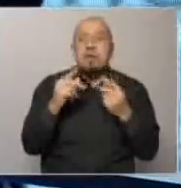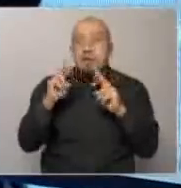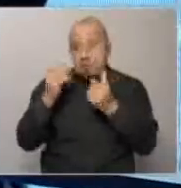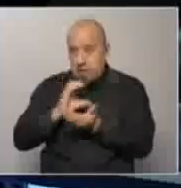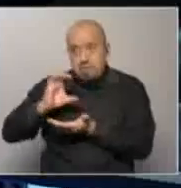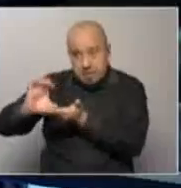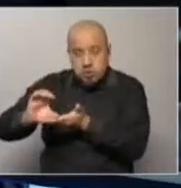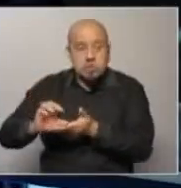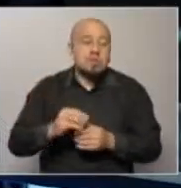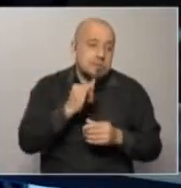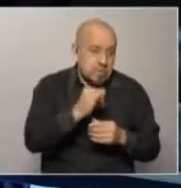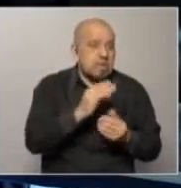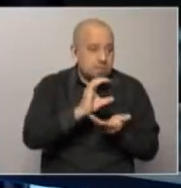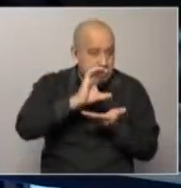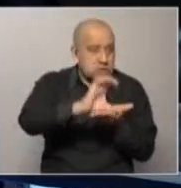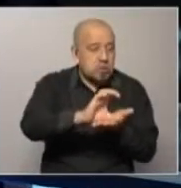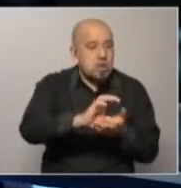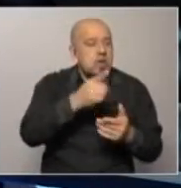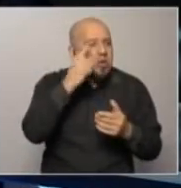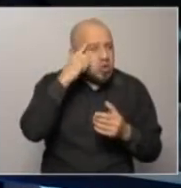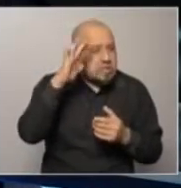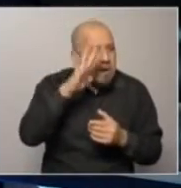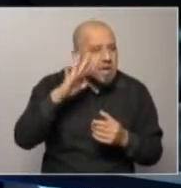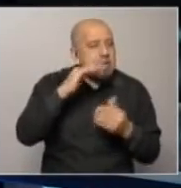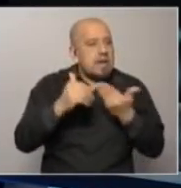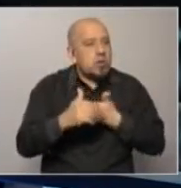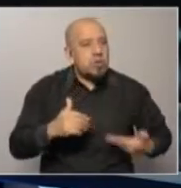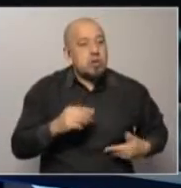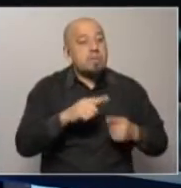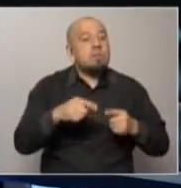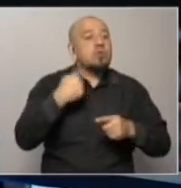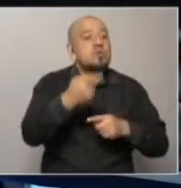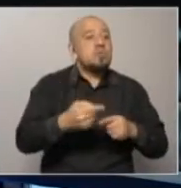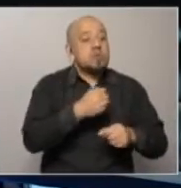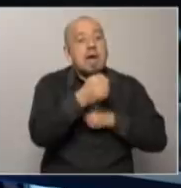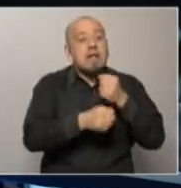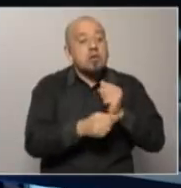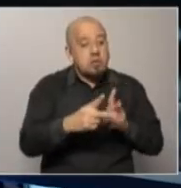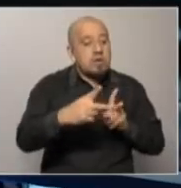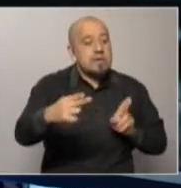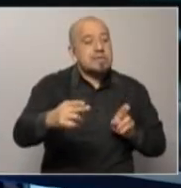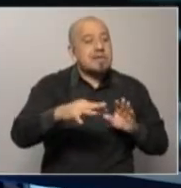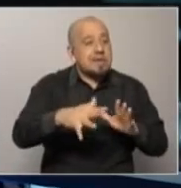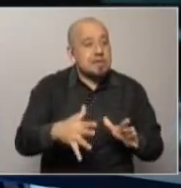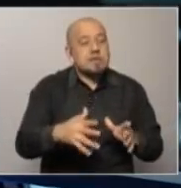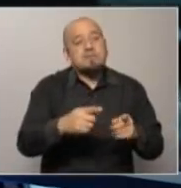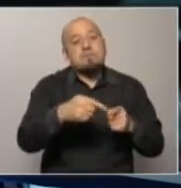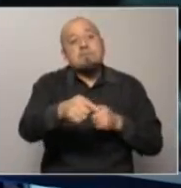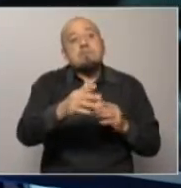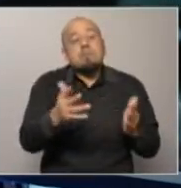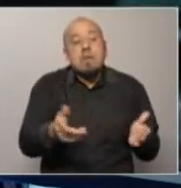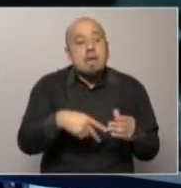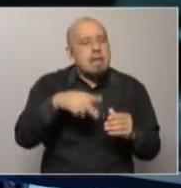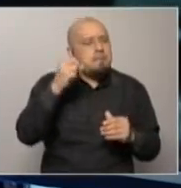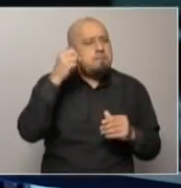inversiones inversiones lo que se imagina el gobierno para los próximos años pero obviamente es donde el plan